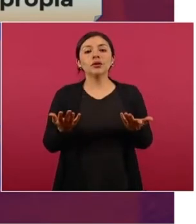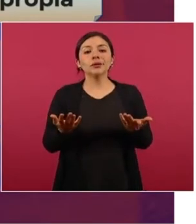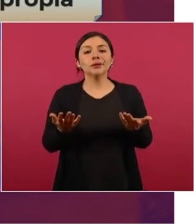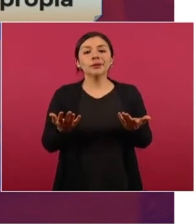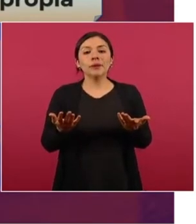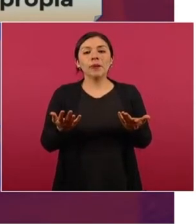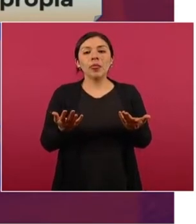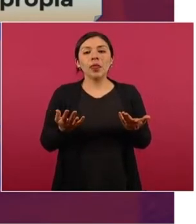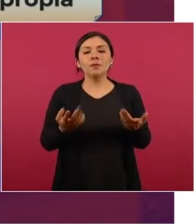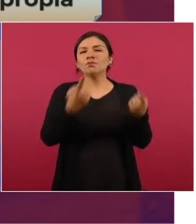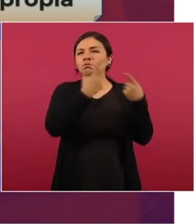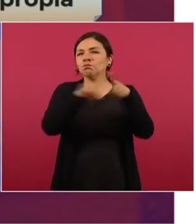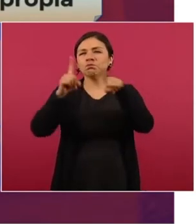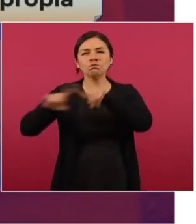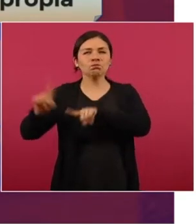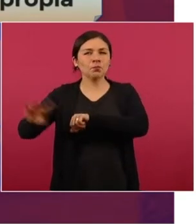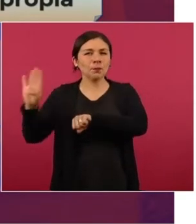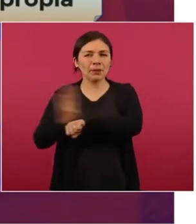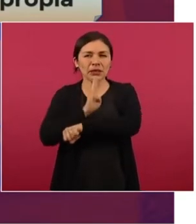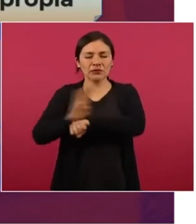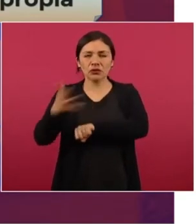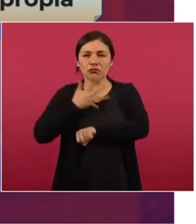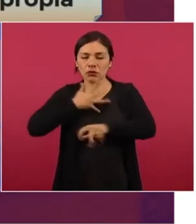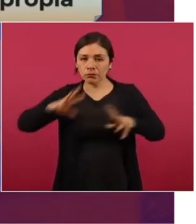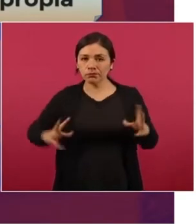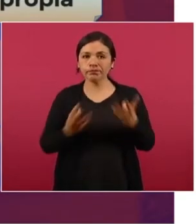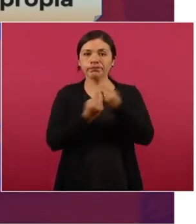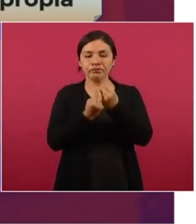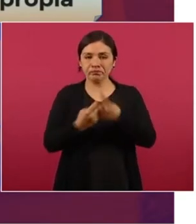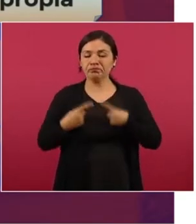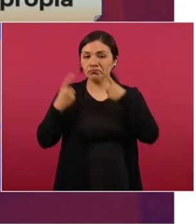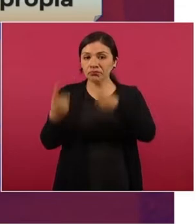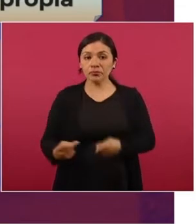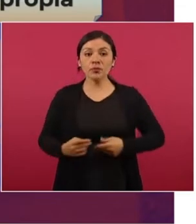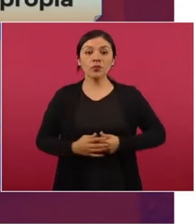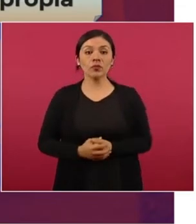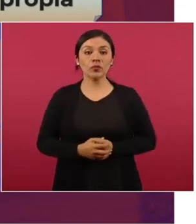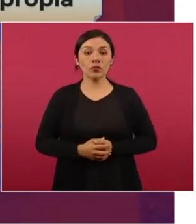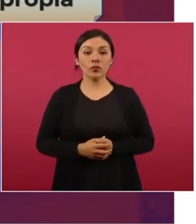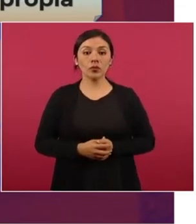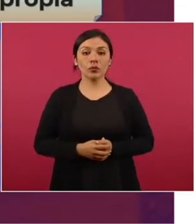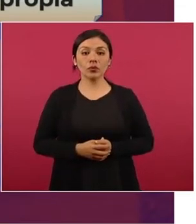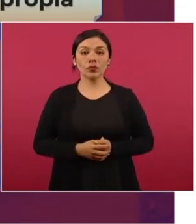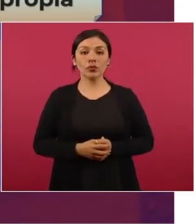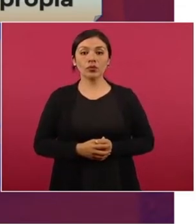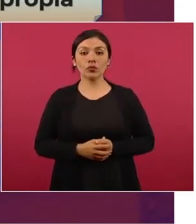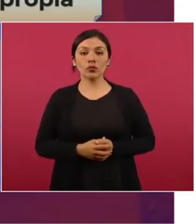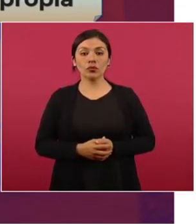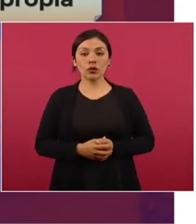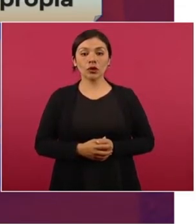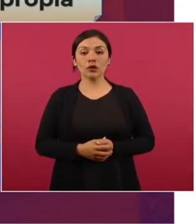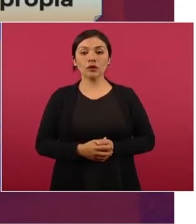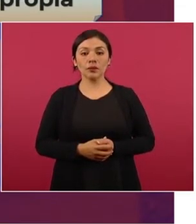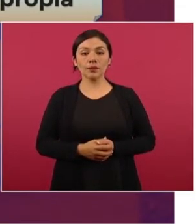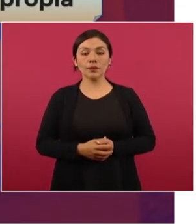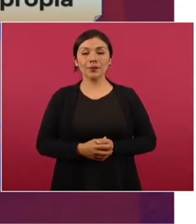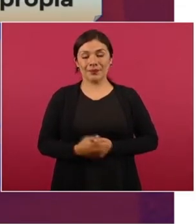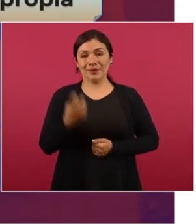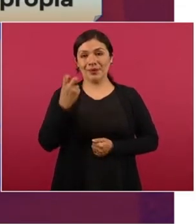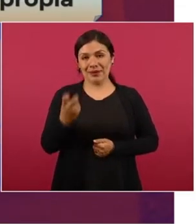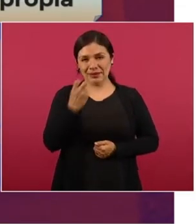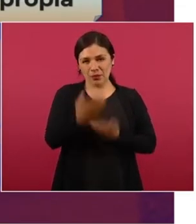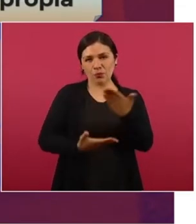todos los cinco seguros que se plantearon. Para poder hacer esa